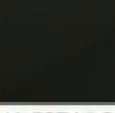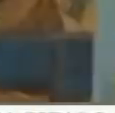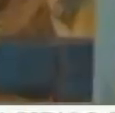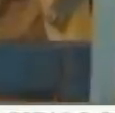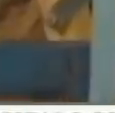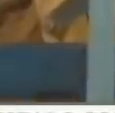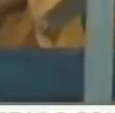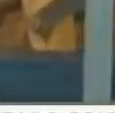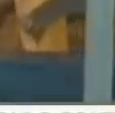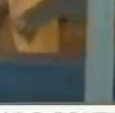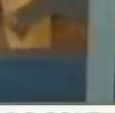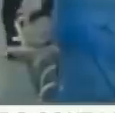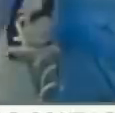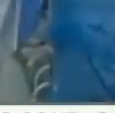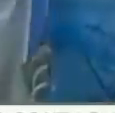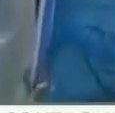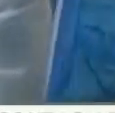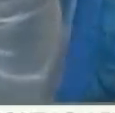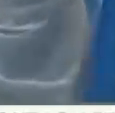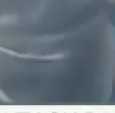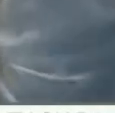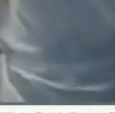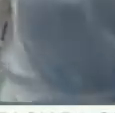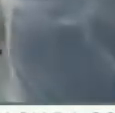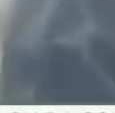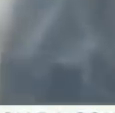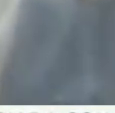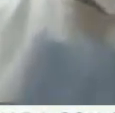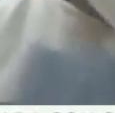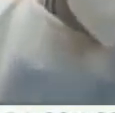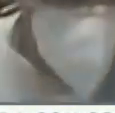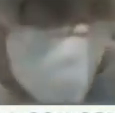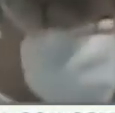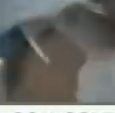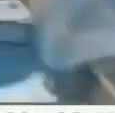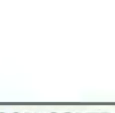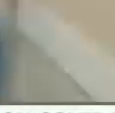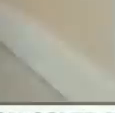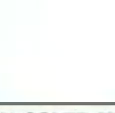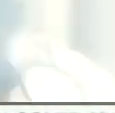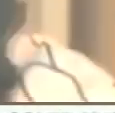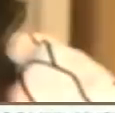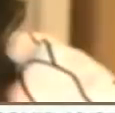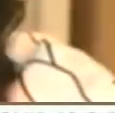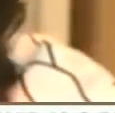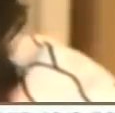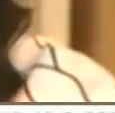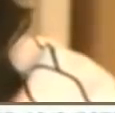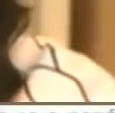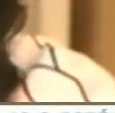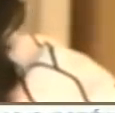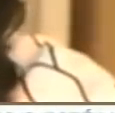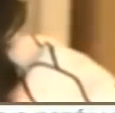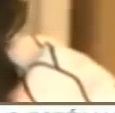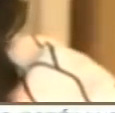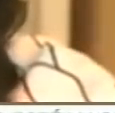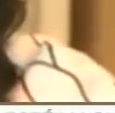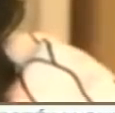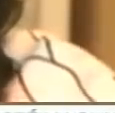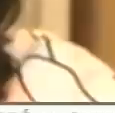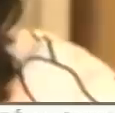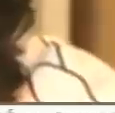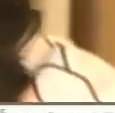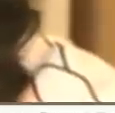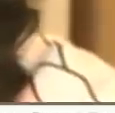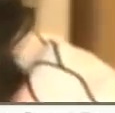Brasil, con una tasa, de 128 muertos, por cada 100 mil habitantes, varias regiones, Brasil, están registrando,